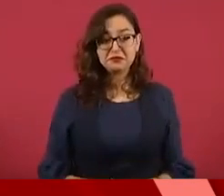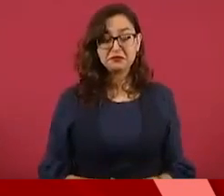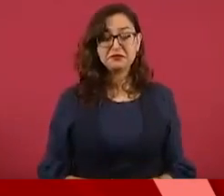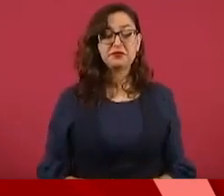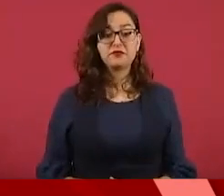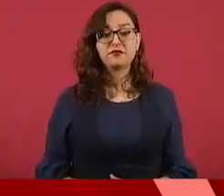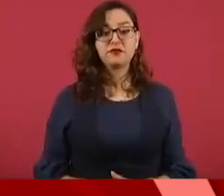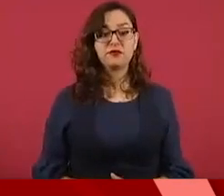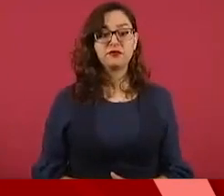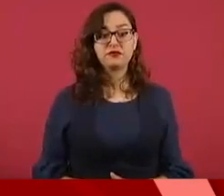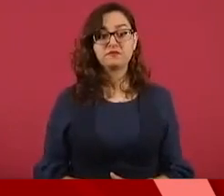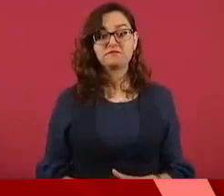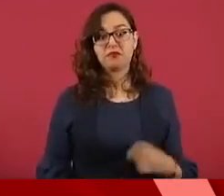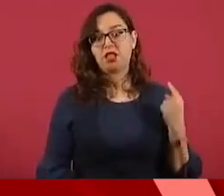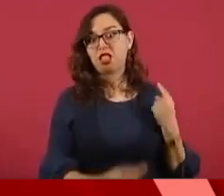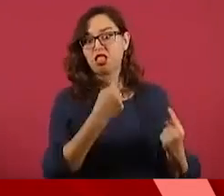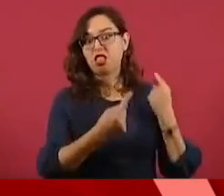de todo.